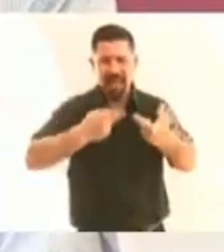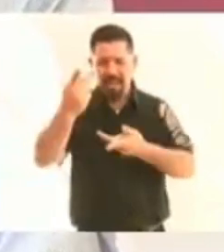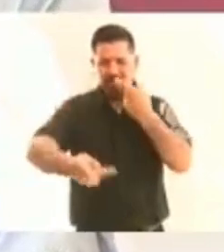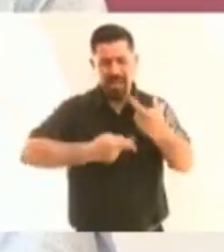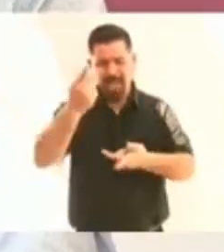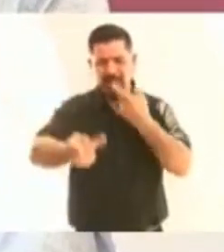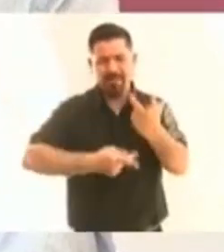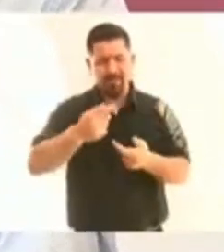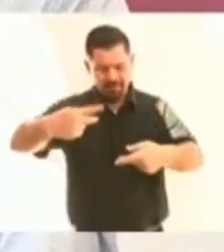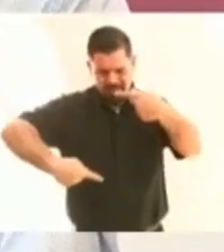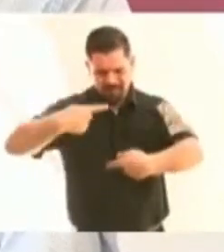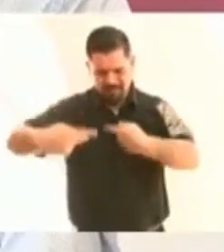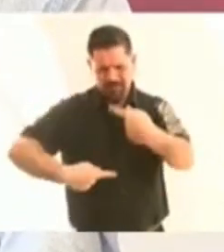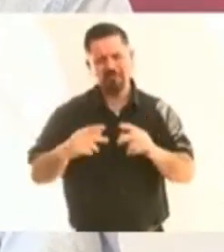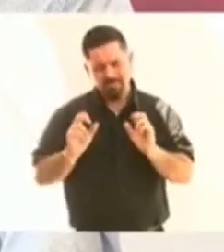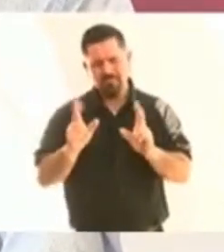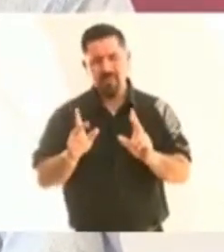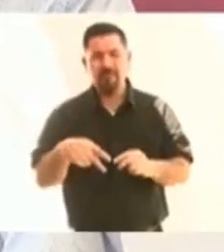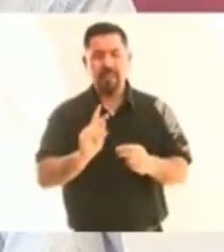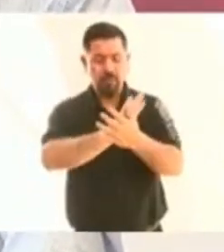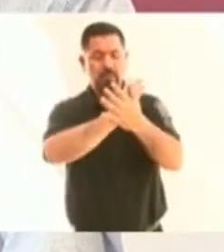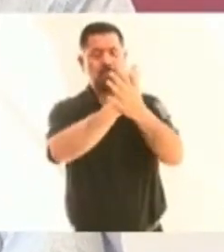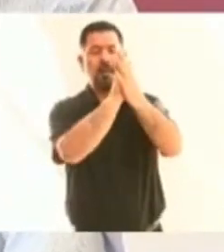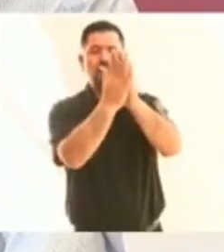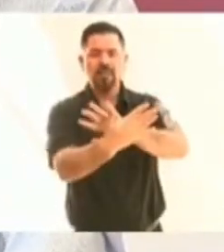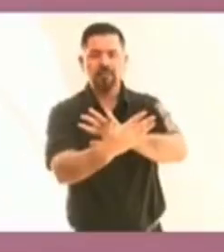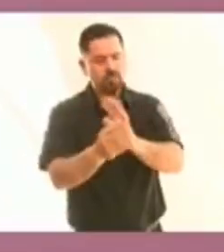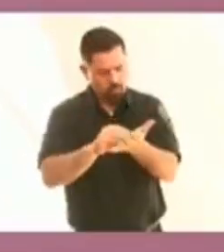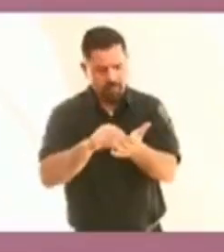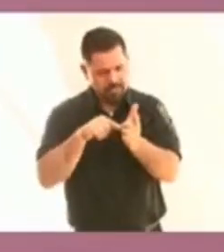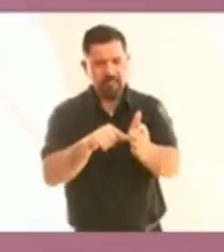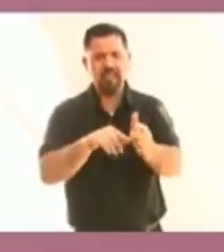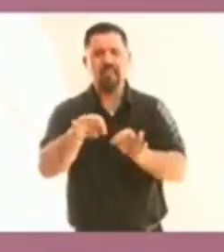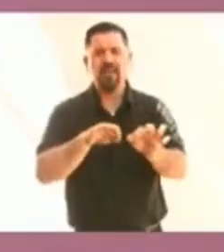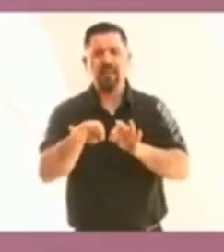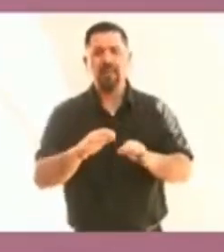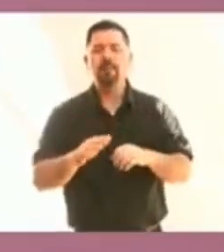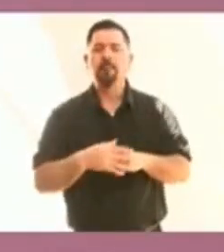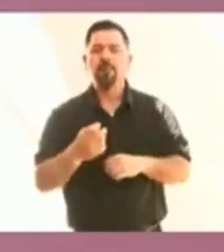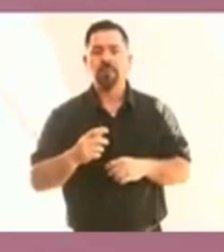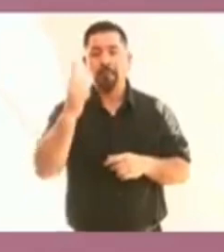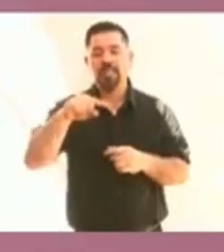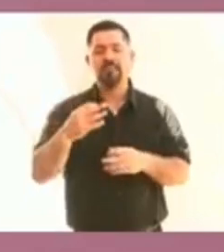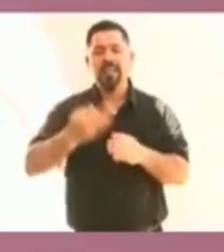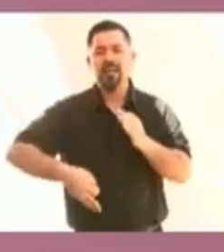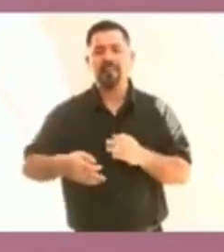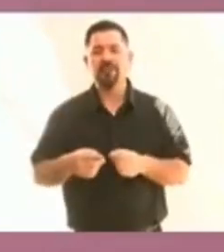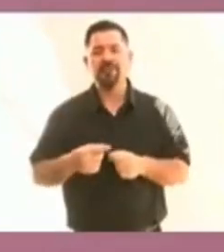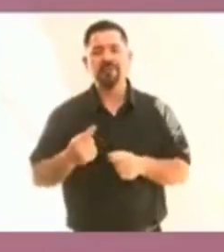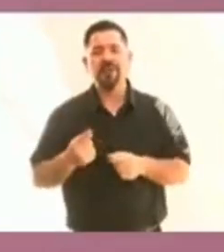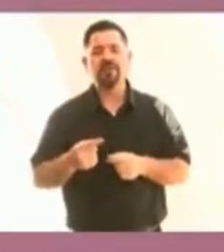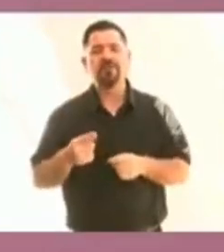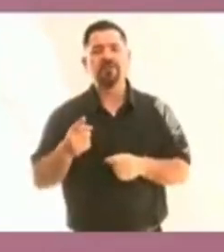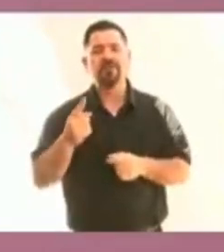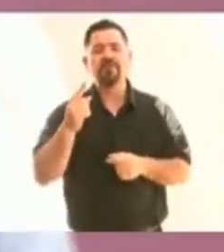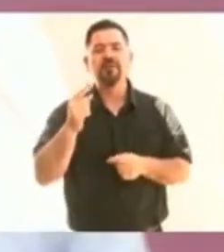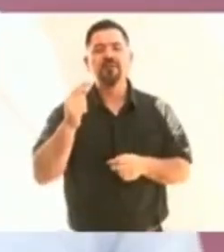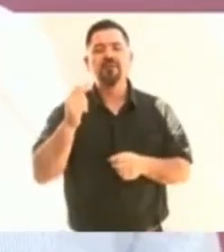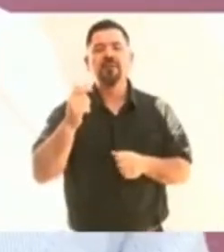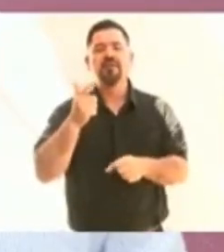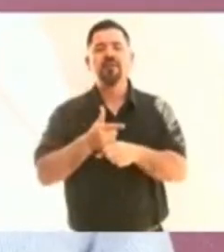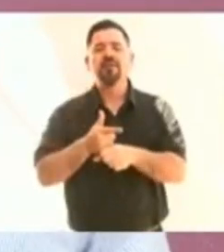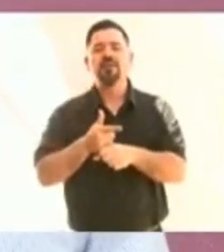pregoneros, cuestionándonos, pero la transformación va adelante. Aquí aprovecho ya para concluir, decirle a nuestros opositores que